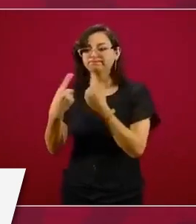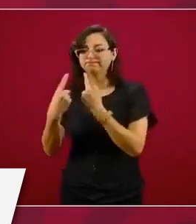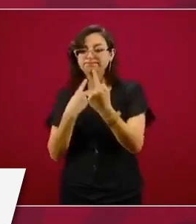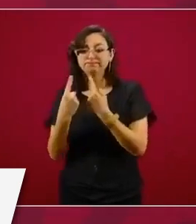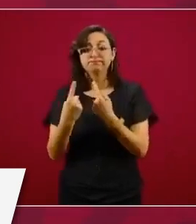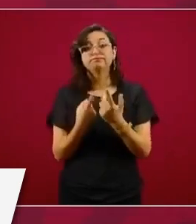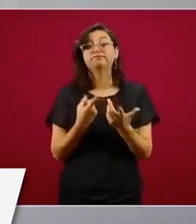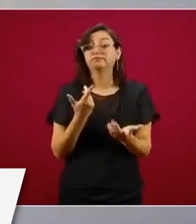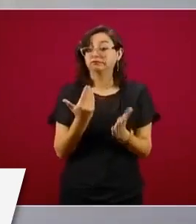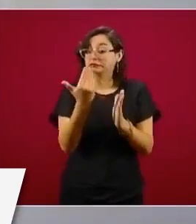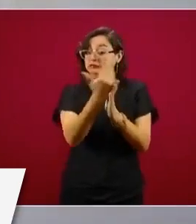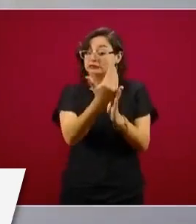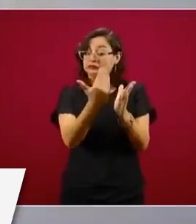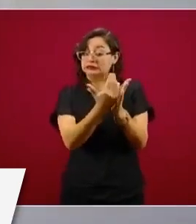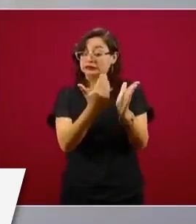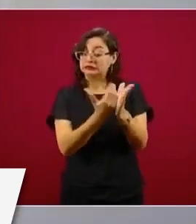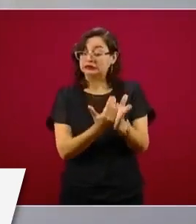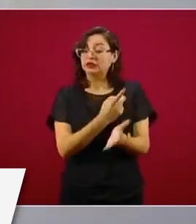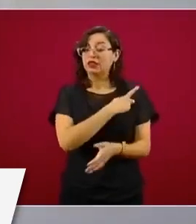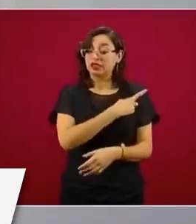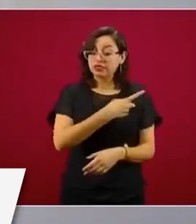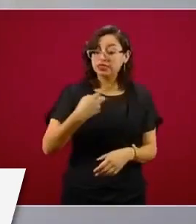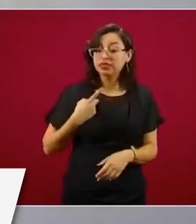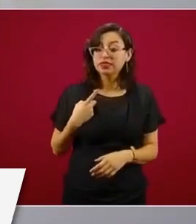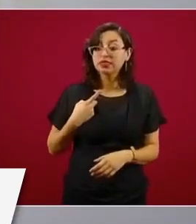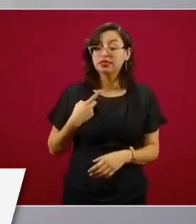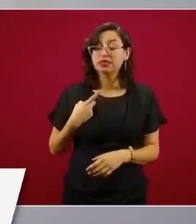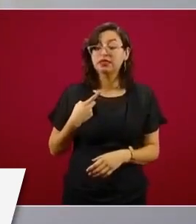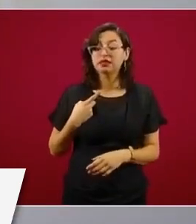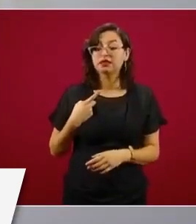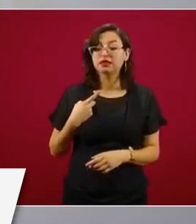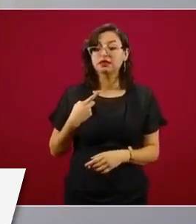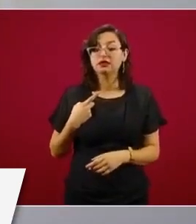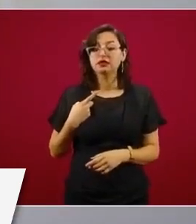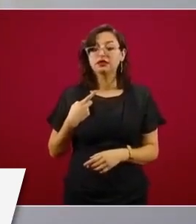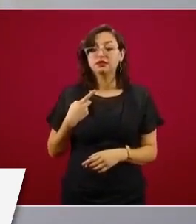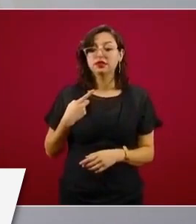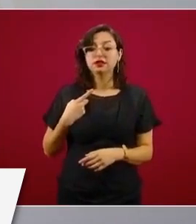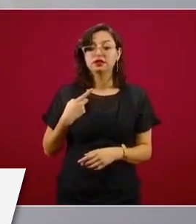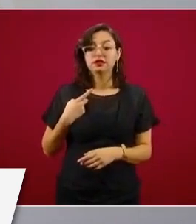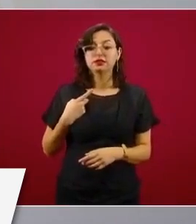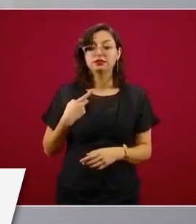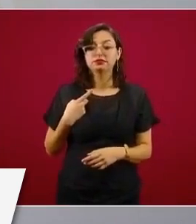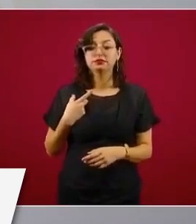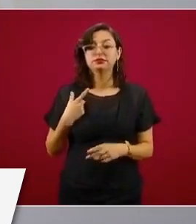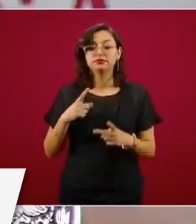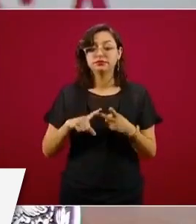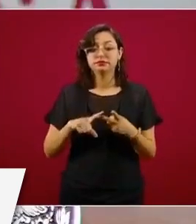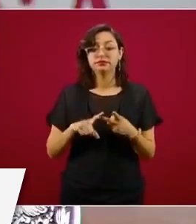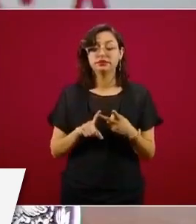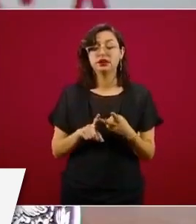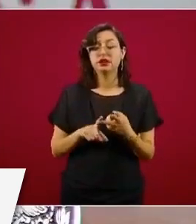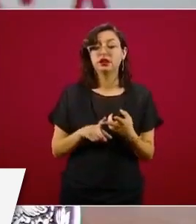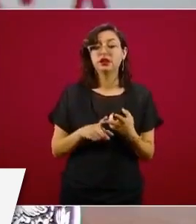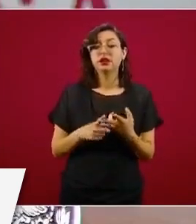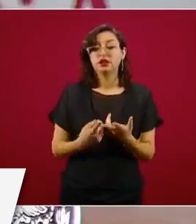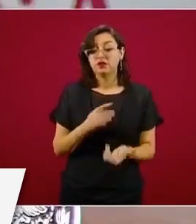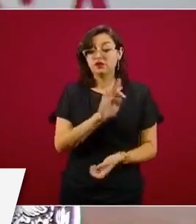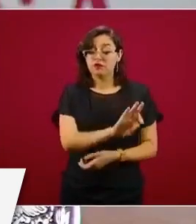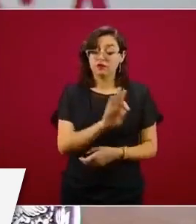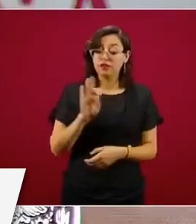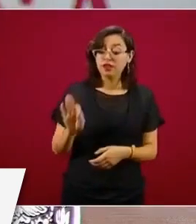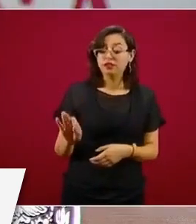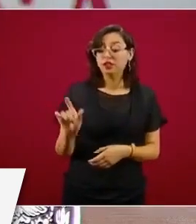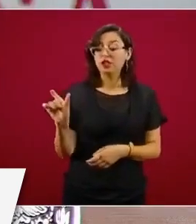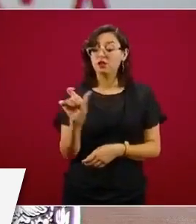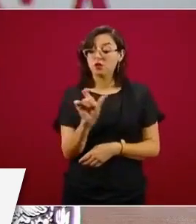protocolos, requiere de definir el calendario,